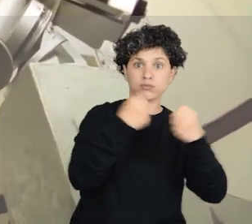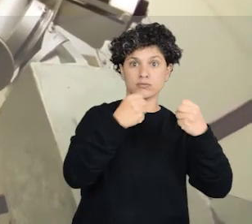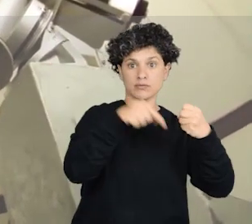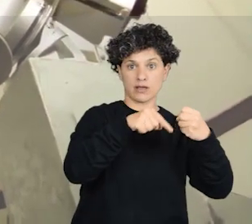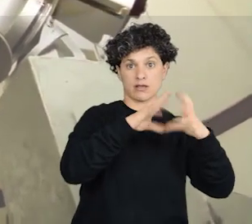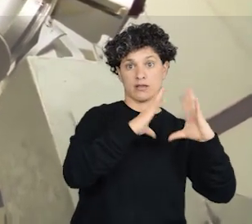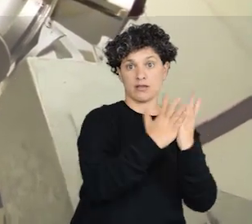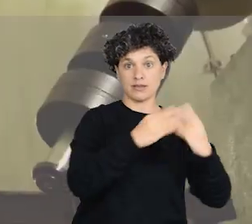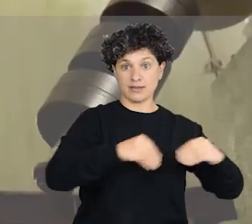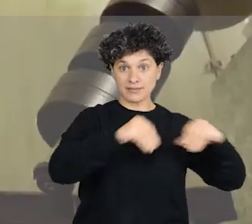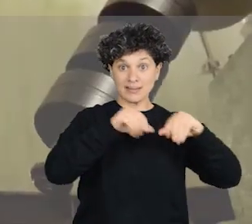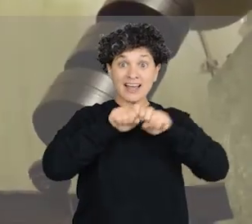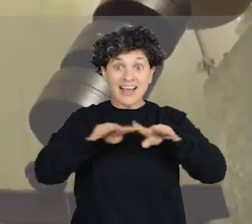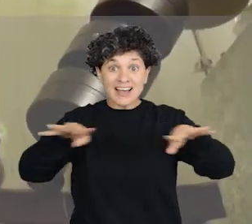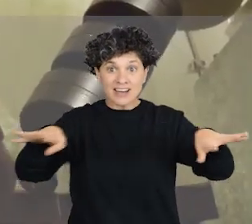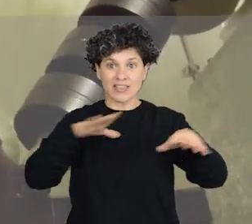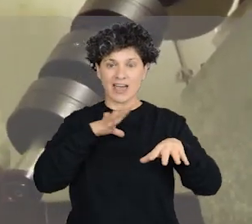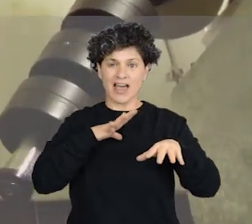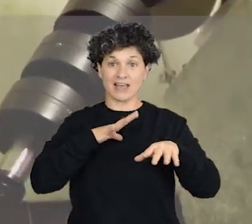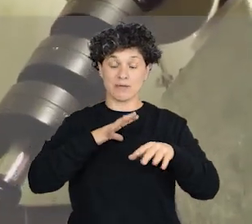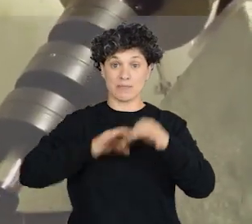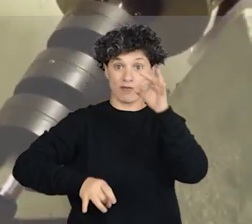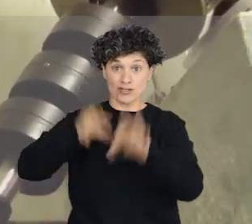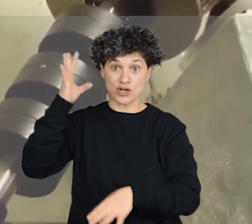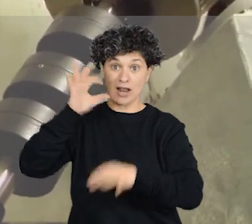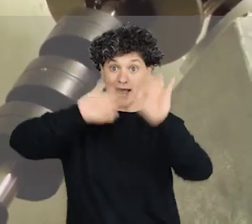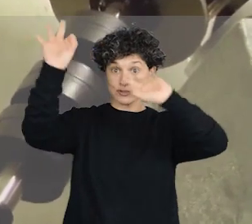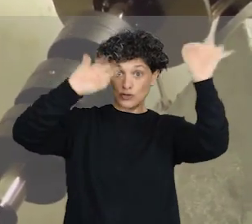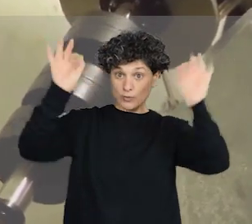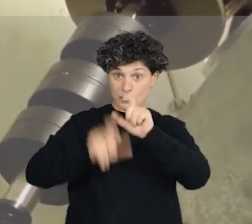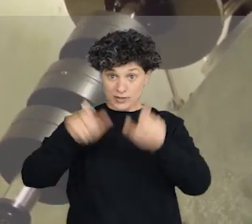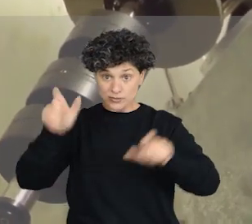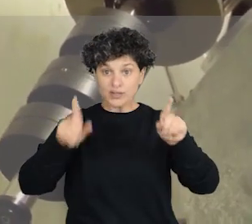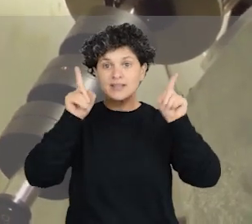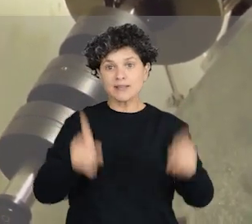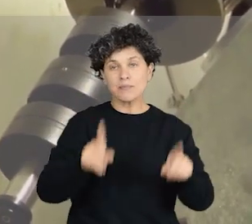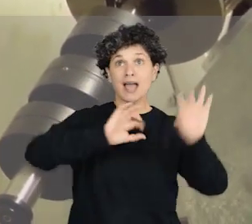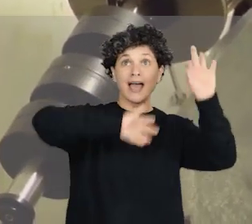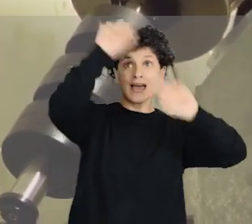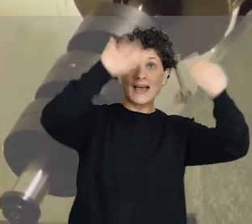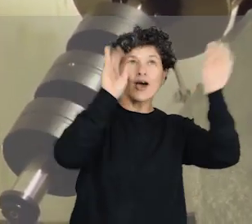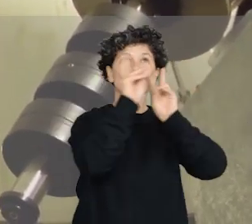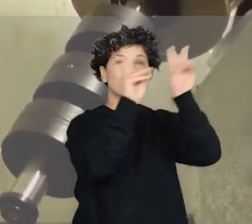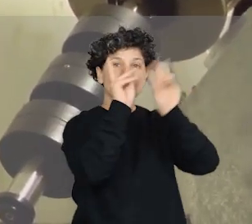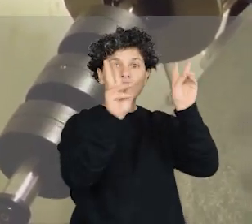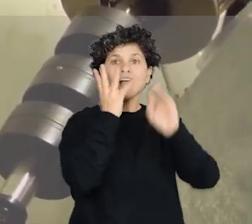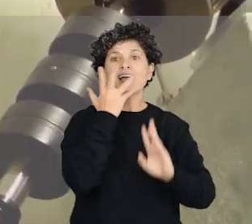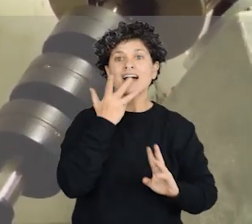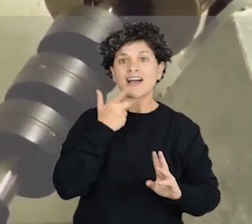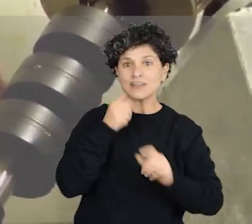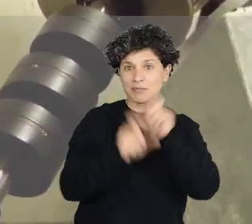impactar contra la Tierra. En esta red participan tanto astrónomos profesionales como astrónomos aficionados.